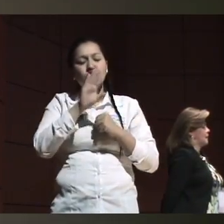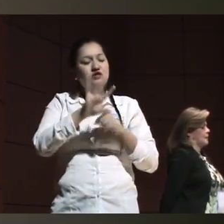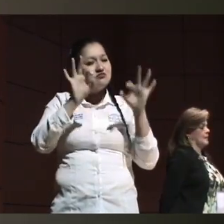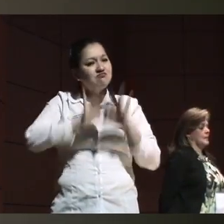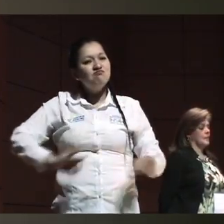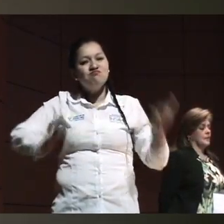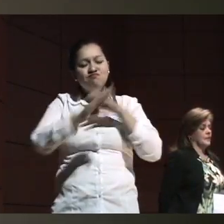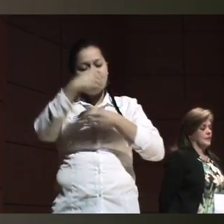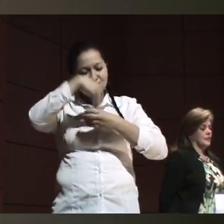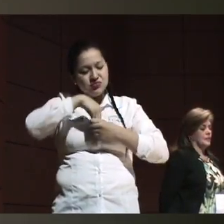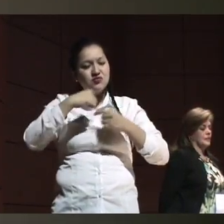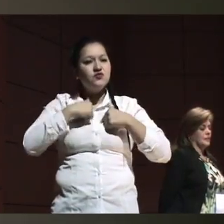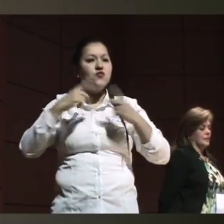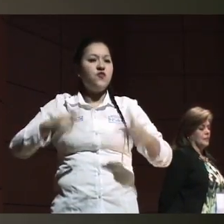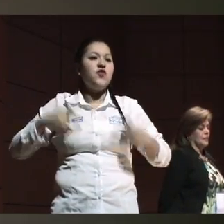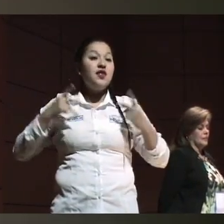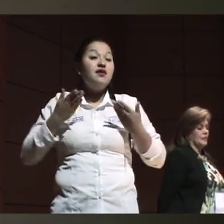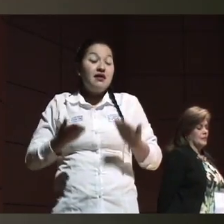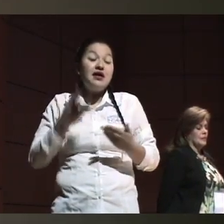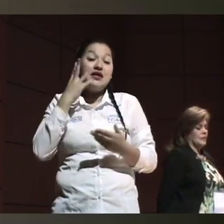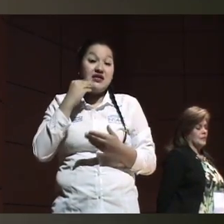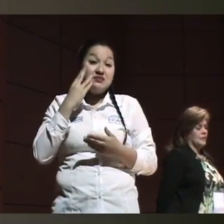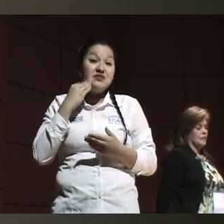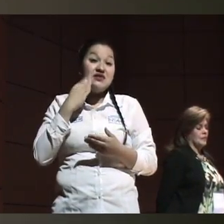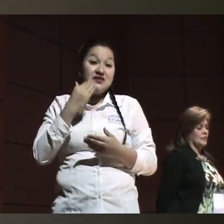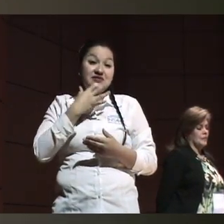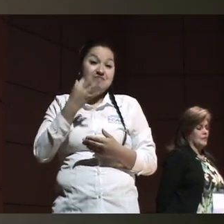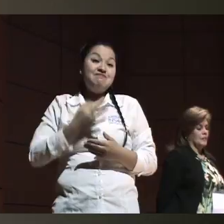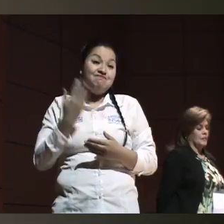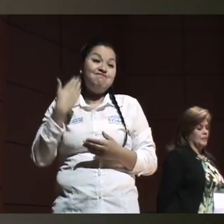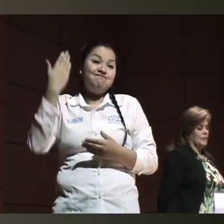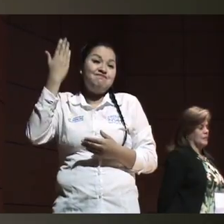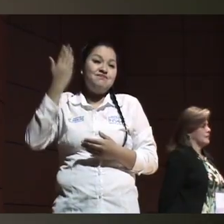esta es nuestra vivencia, esta es nuestra experiencia y es lo que queríamos transmitir en ustedes.